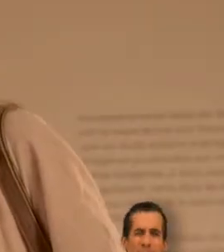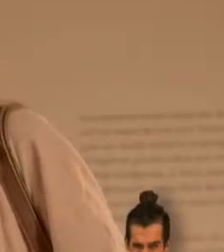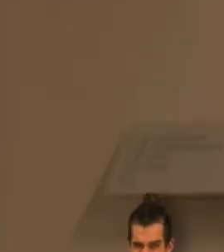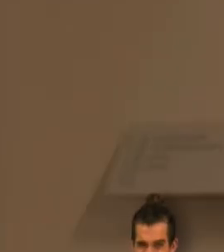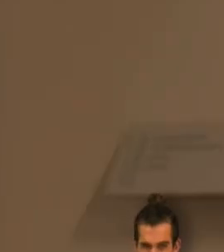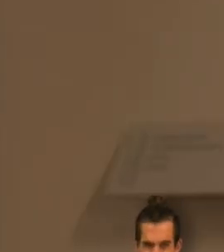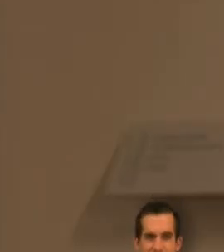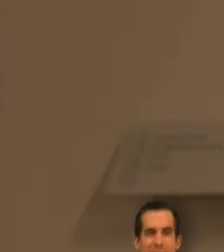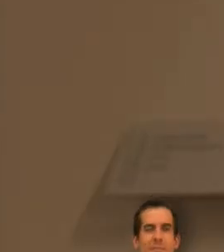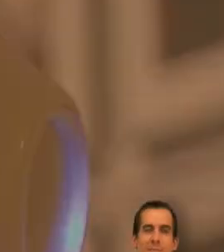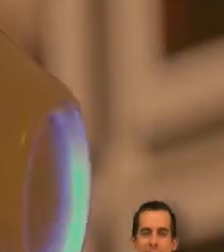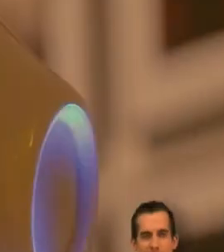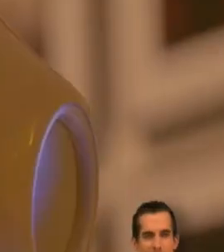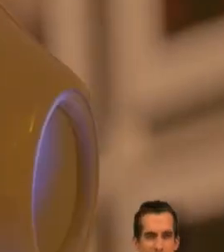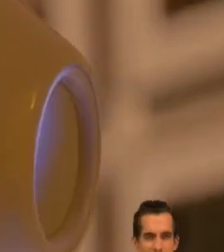volveráme